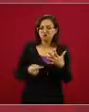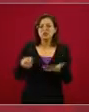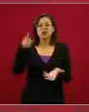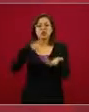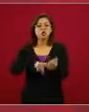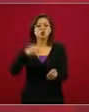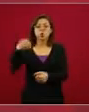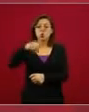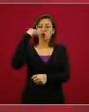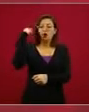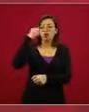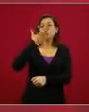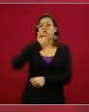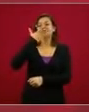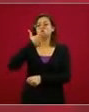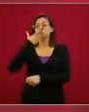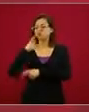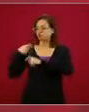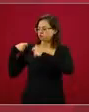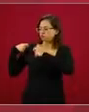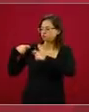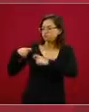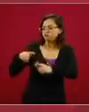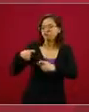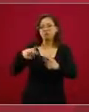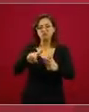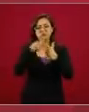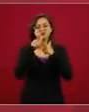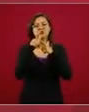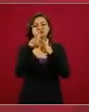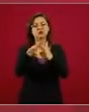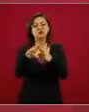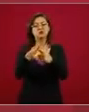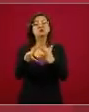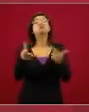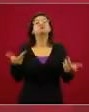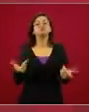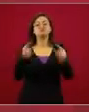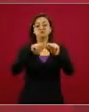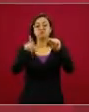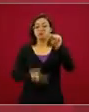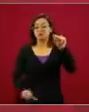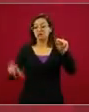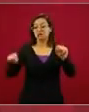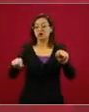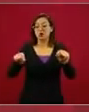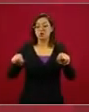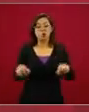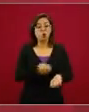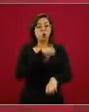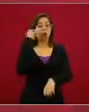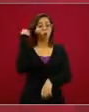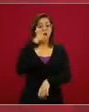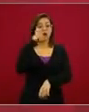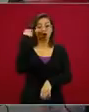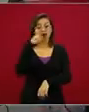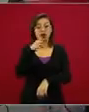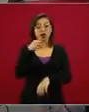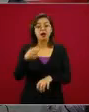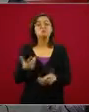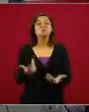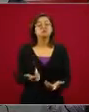que han permitido que hoy Oaxaca sea uno de los seis estados con menor número de